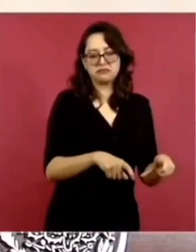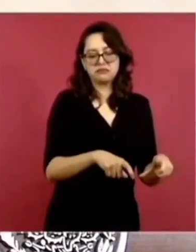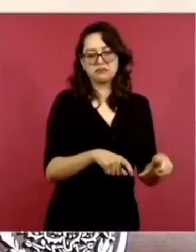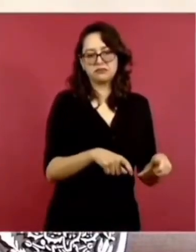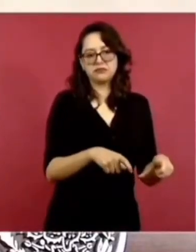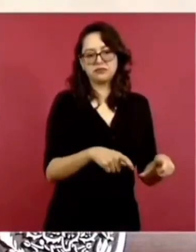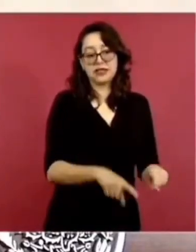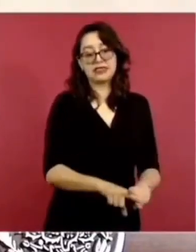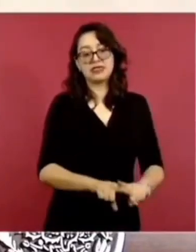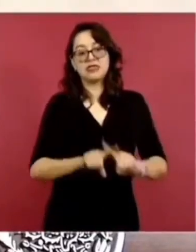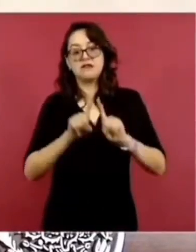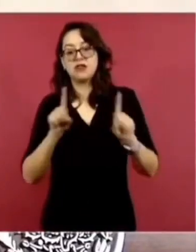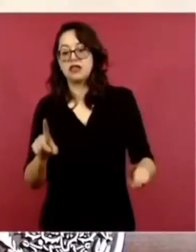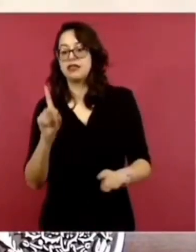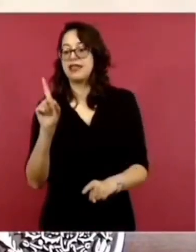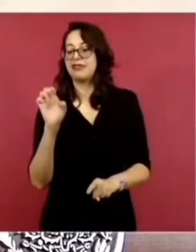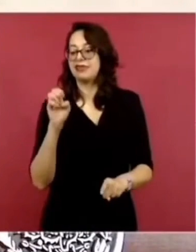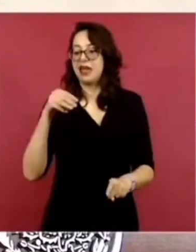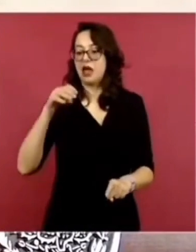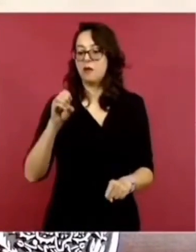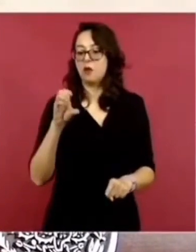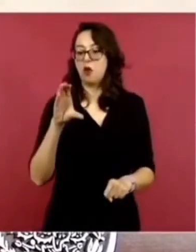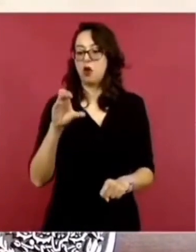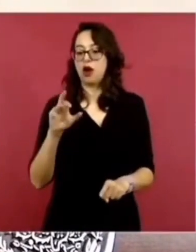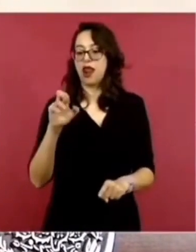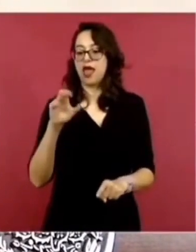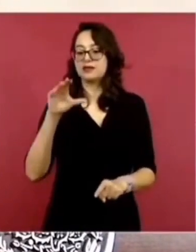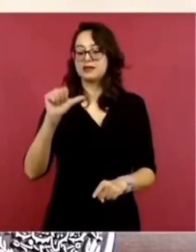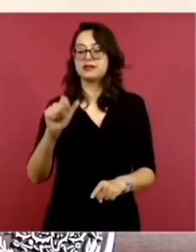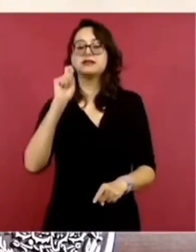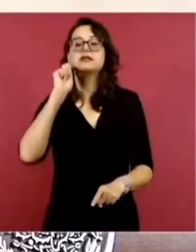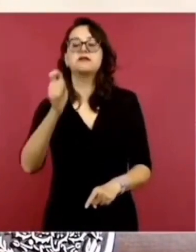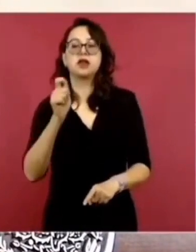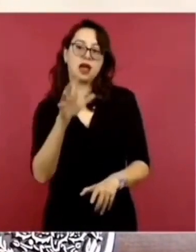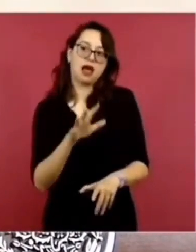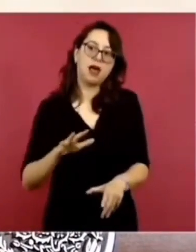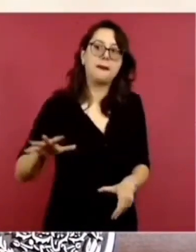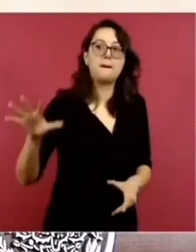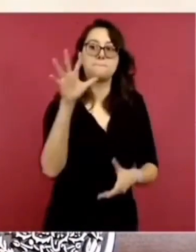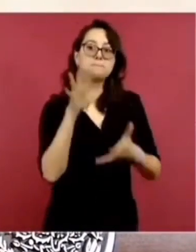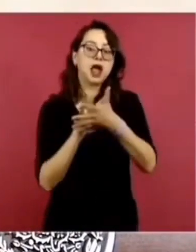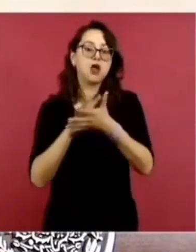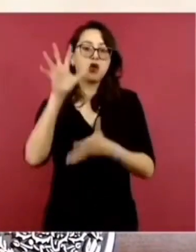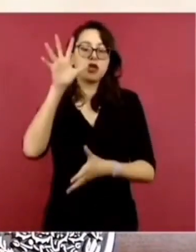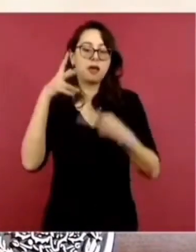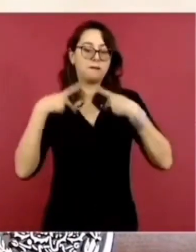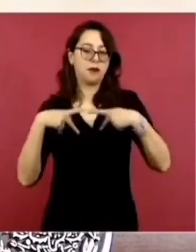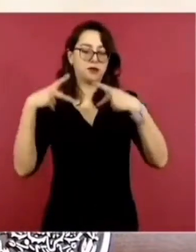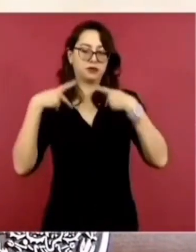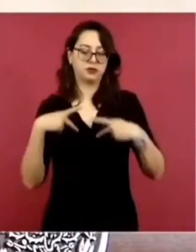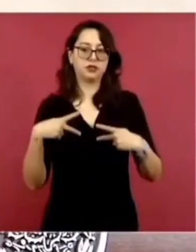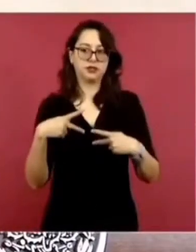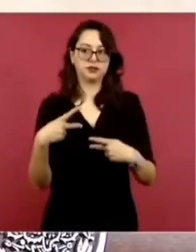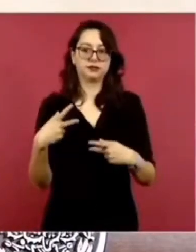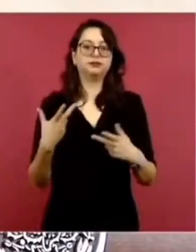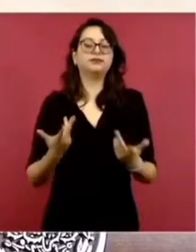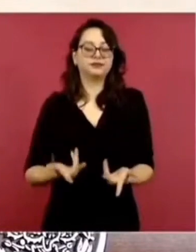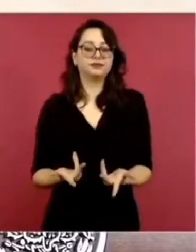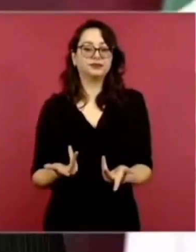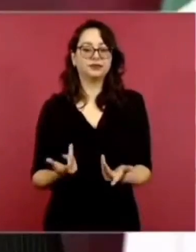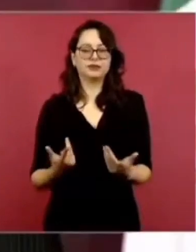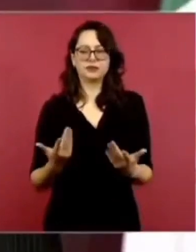Y la democracia es el gobierno del pueblo. Entonces, sí, había una clara